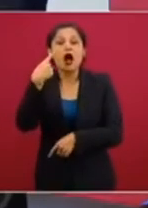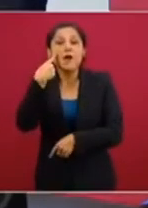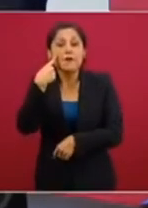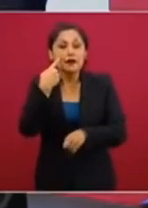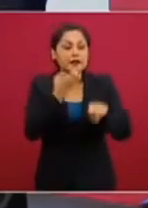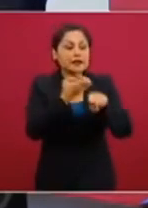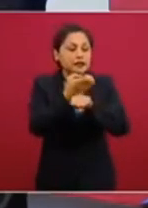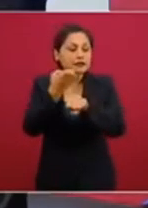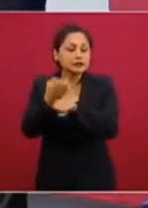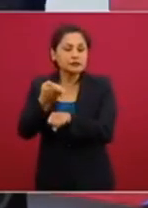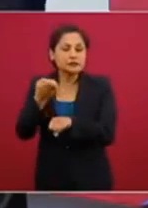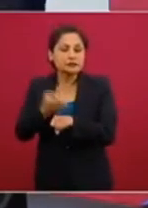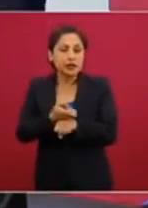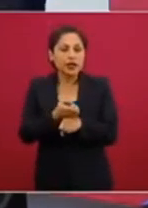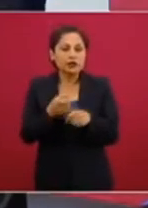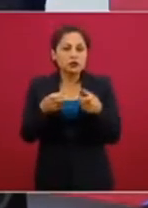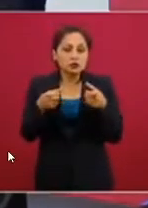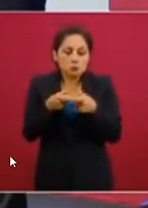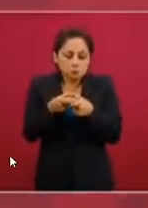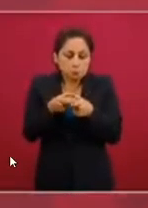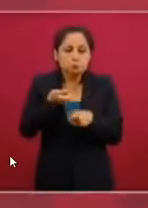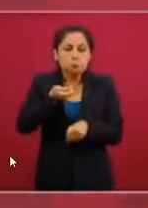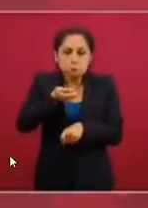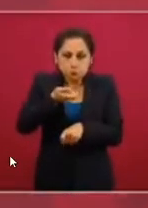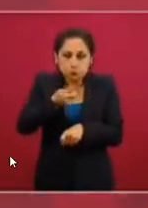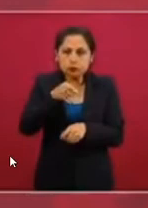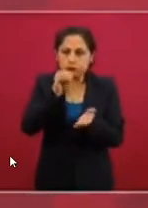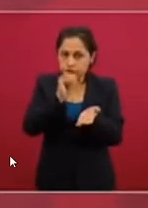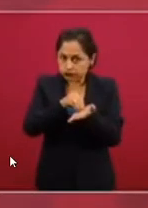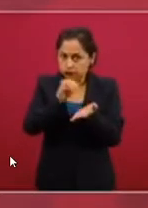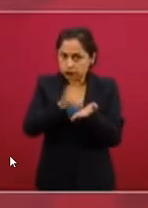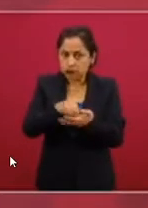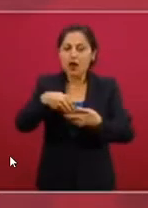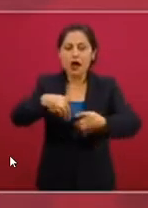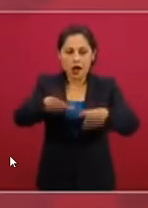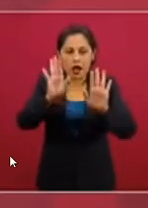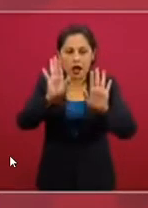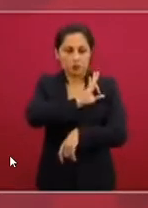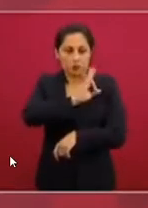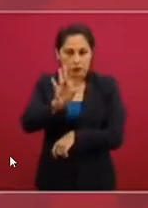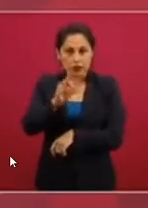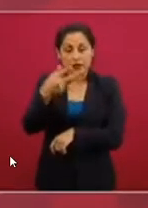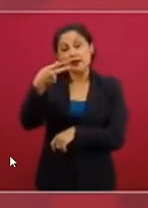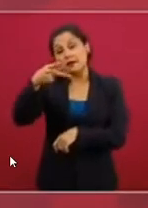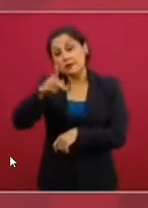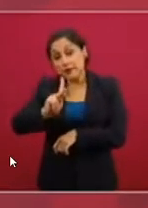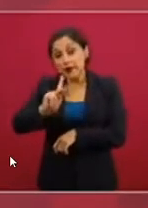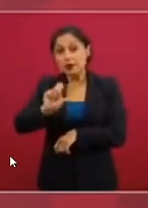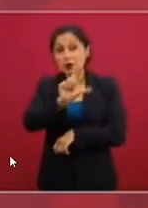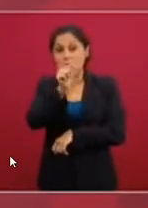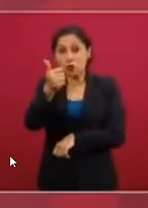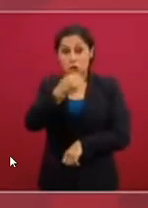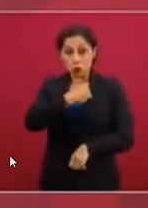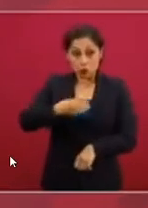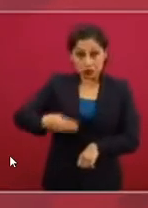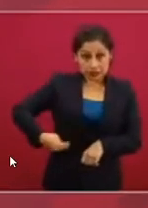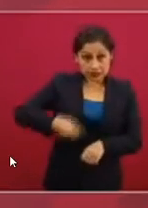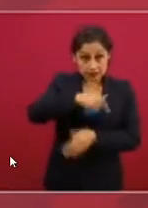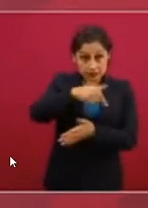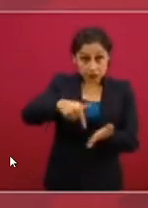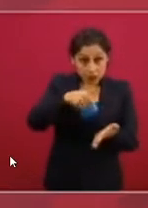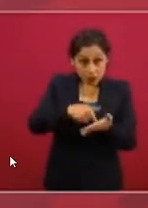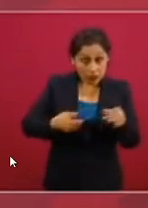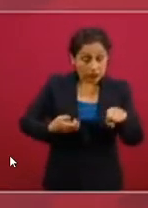baja transmisión se mantienen con baja transmisión. Pero además, aquellos municipios que tienen moderada transmisión, si